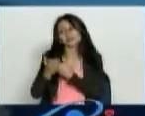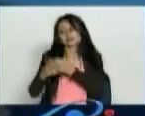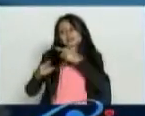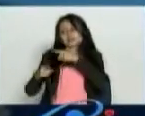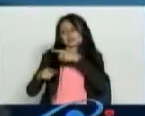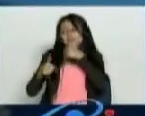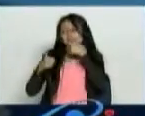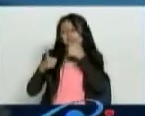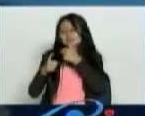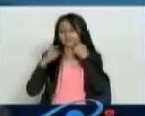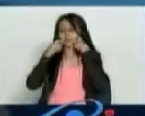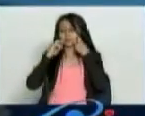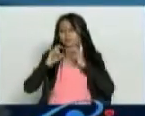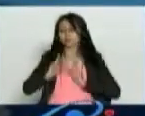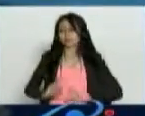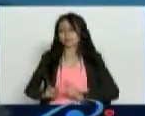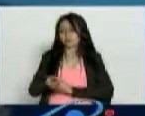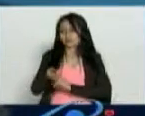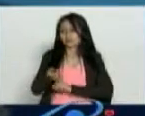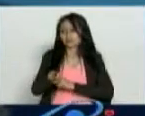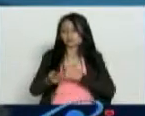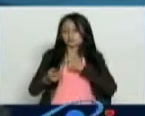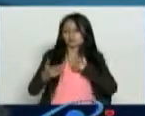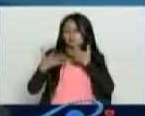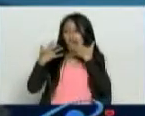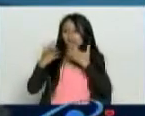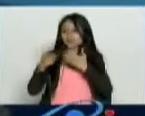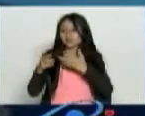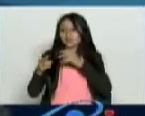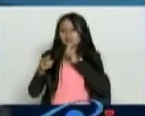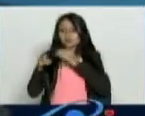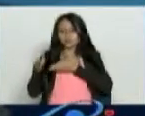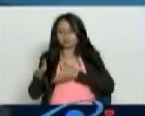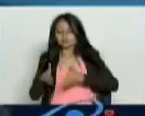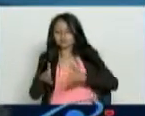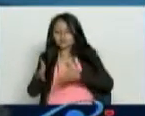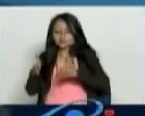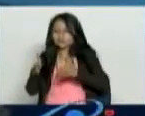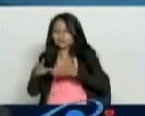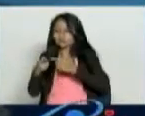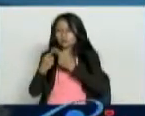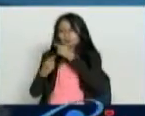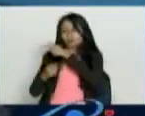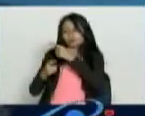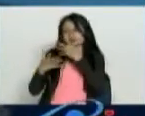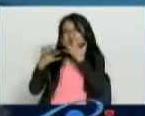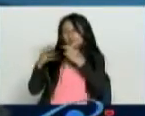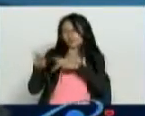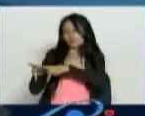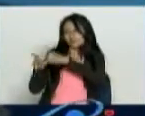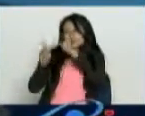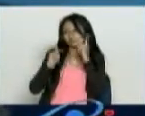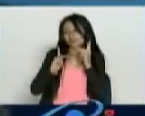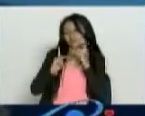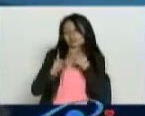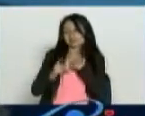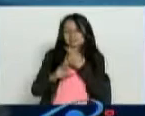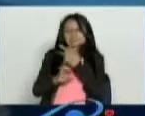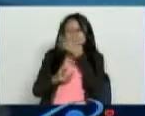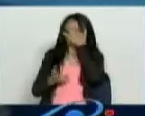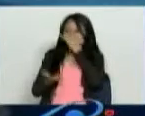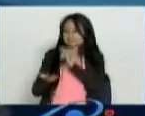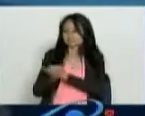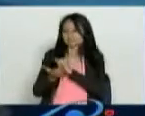calidad humana. Yo quise separarme de ti con un río y tú mandaste construir un puente. No lo puedo